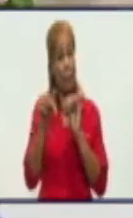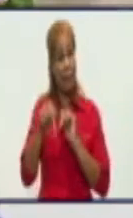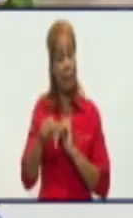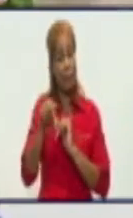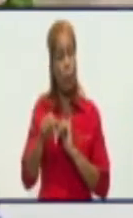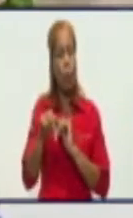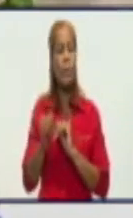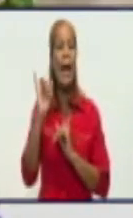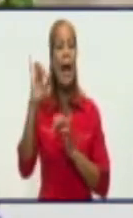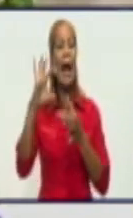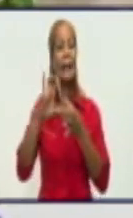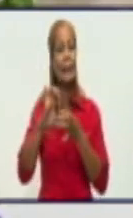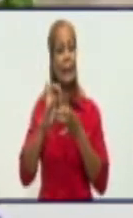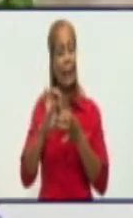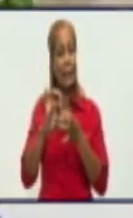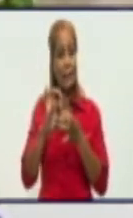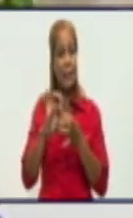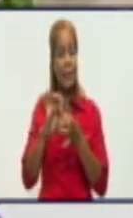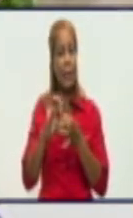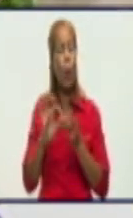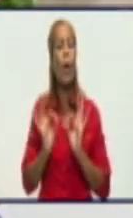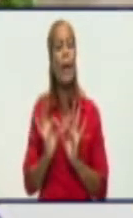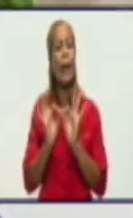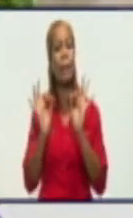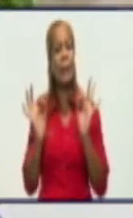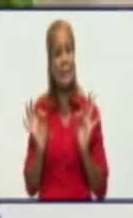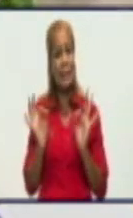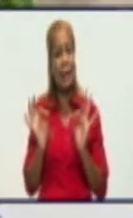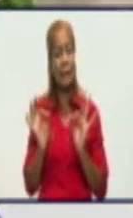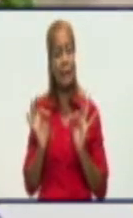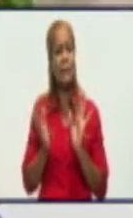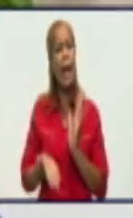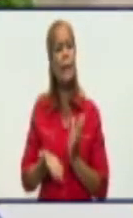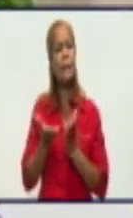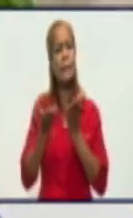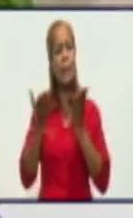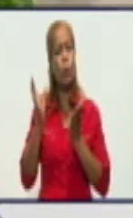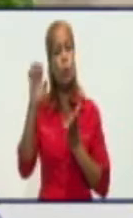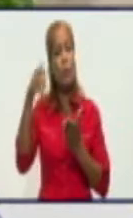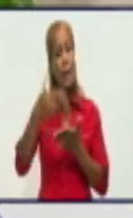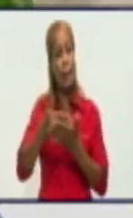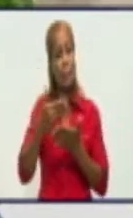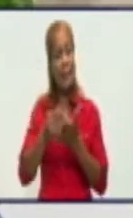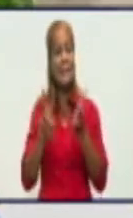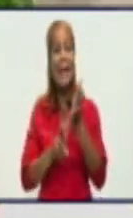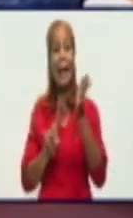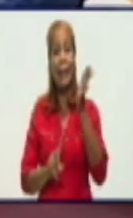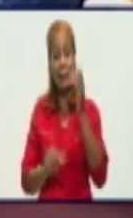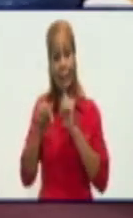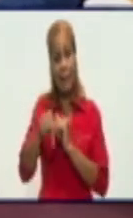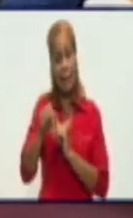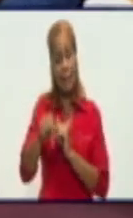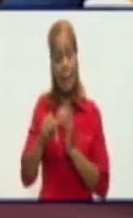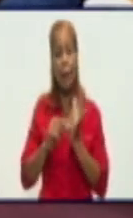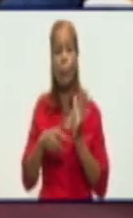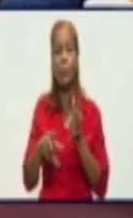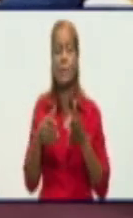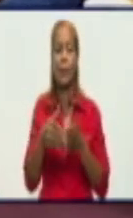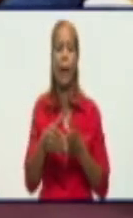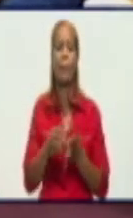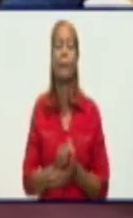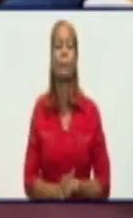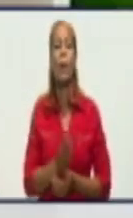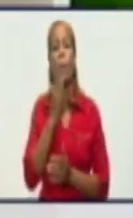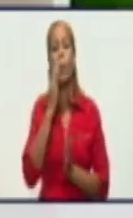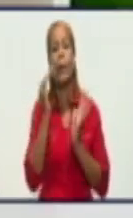Al ingeniero Daniel Solís Prada, especialista de desarrollo de la empresa eléctrica aquí en Granma. Buenas tardes, ingeniero. Buenas